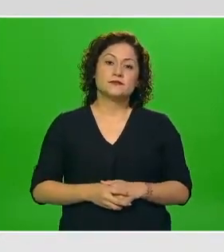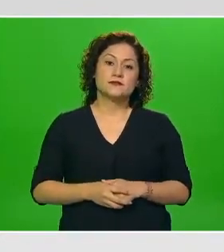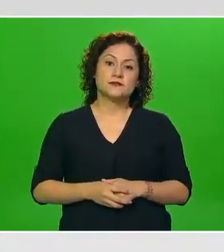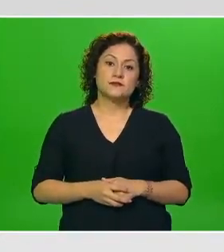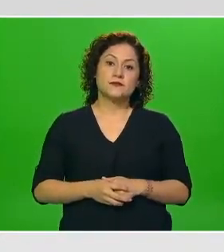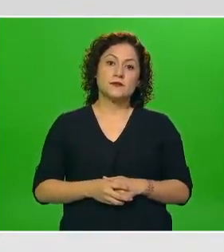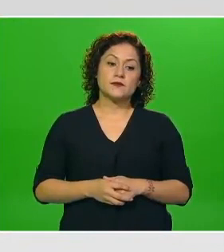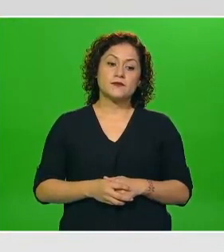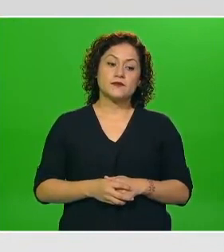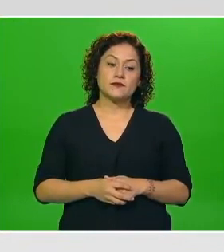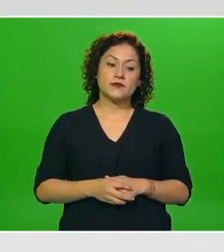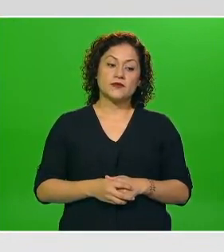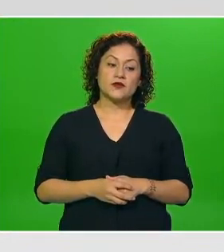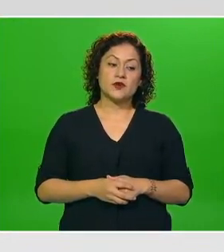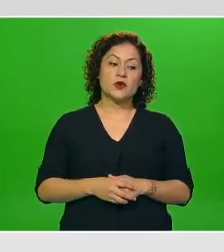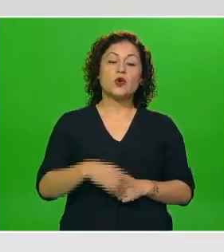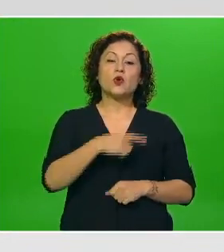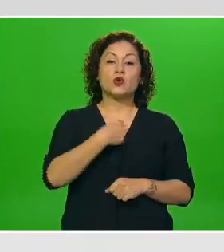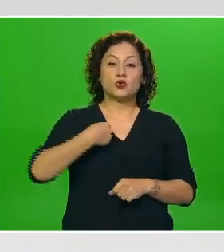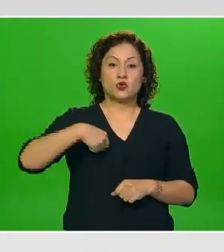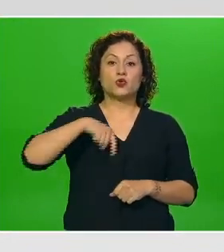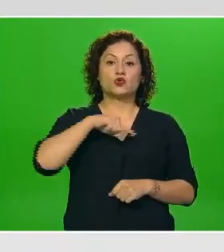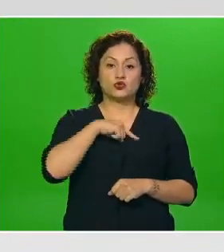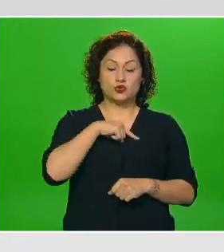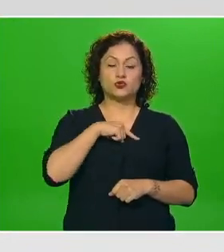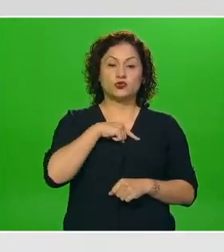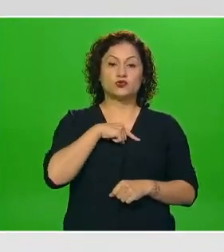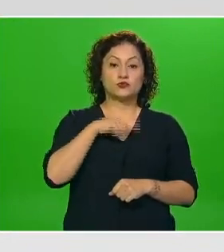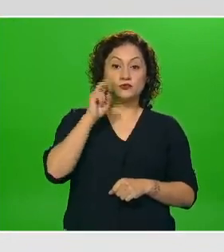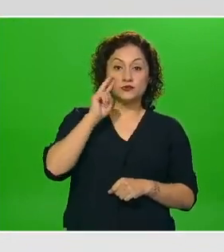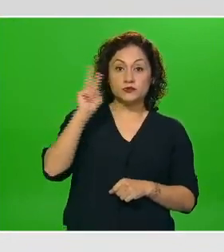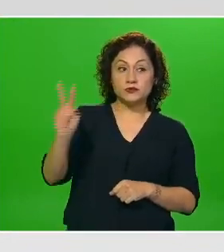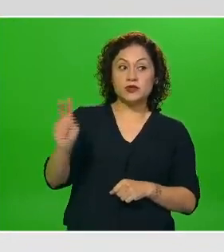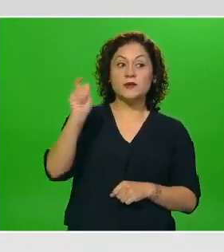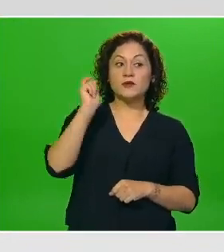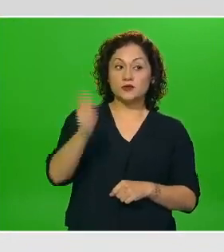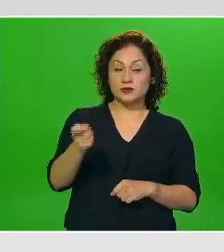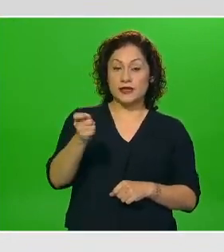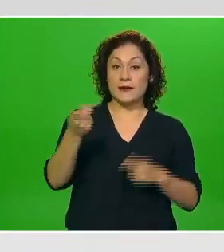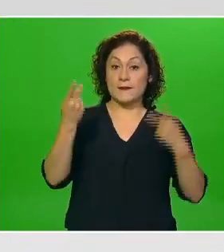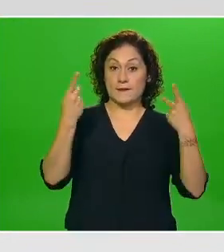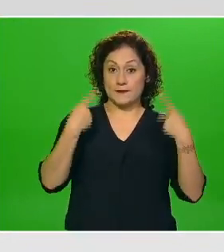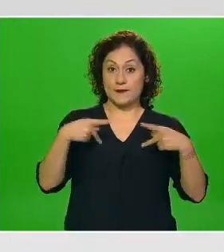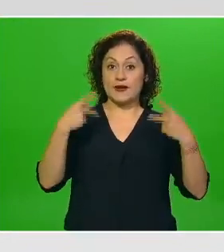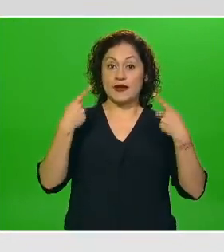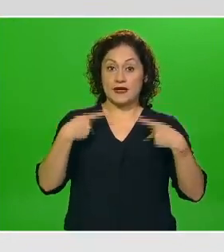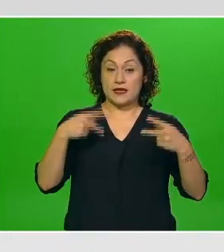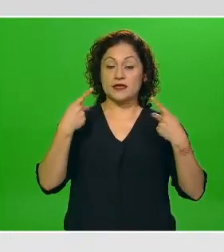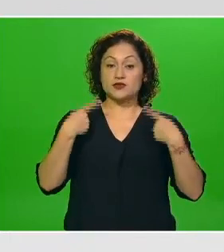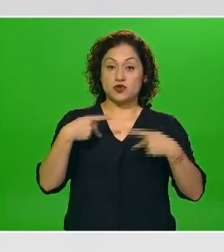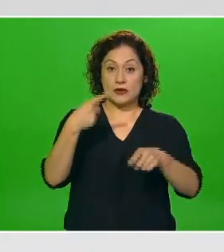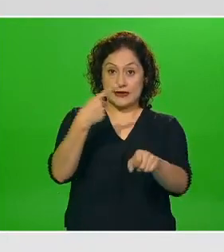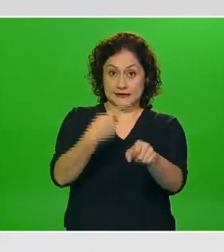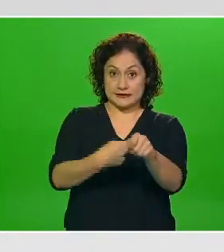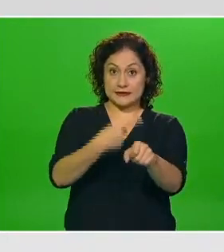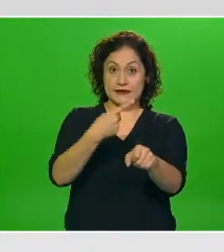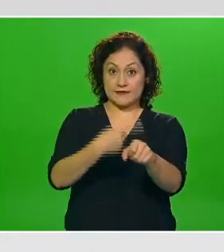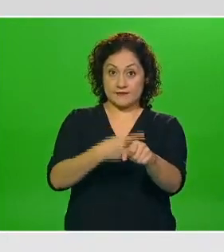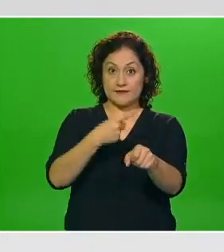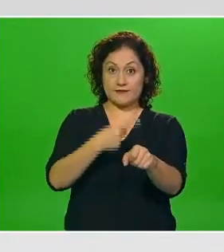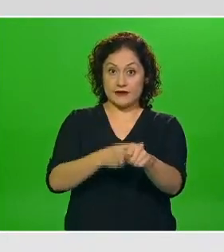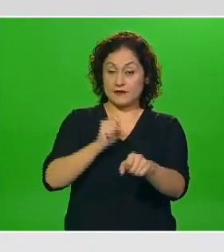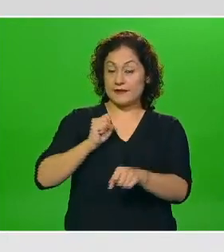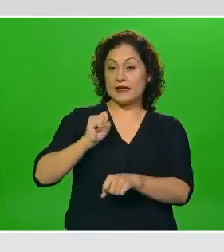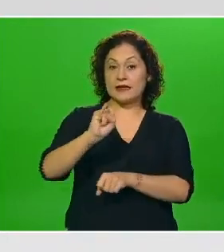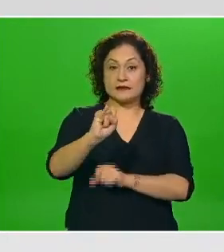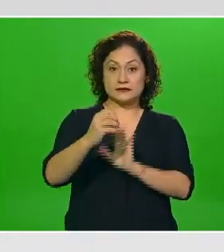observar es una gráfica que nos habla de la positividad de los casos notificados de los casos que hemos tenido y el